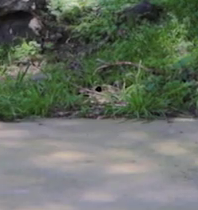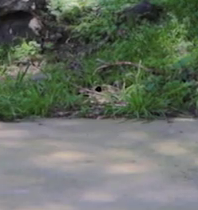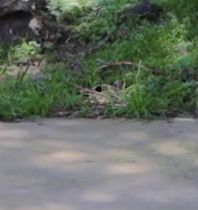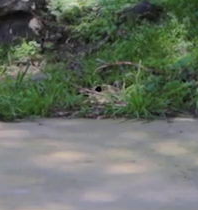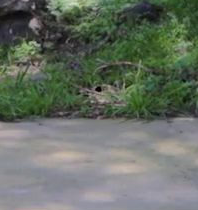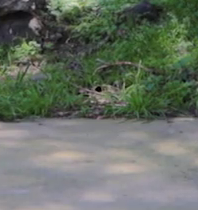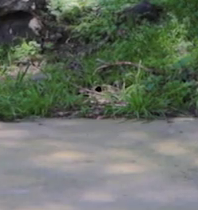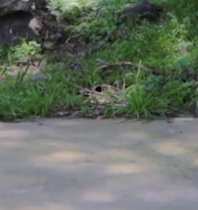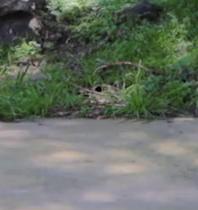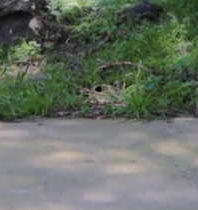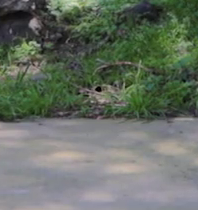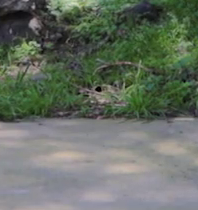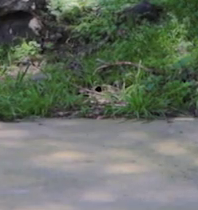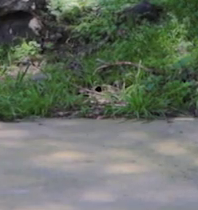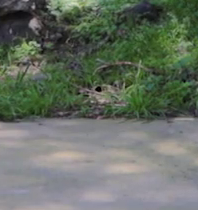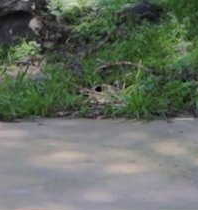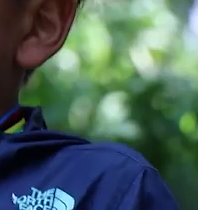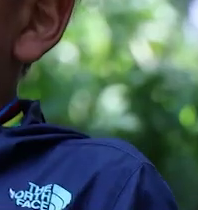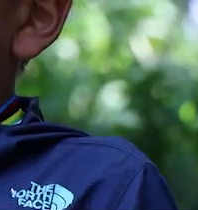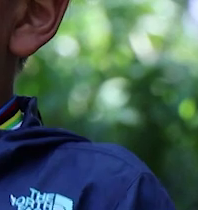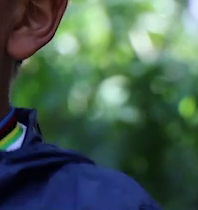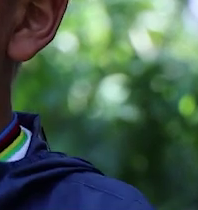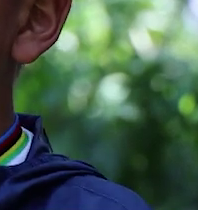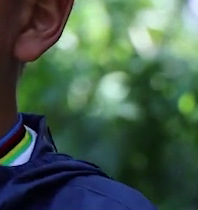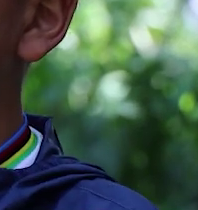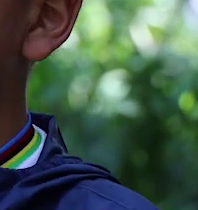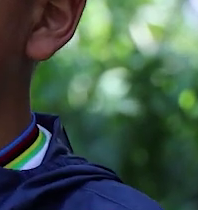descansar. Respiramos, respiramos.